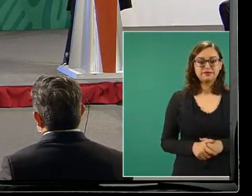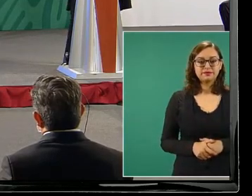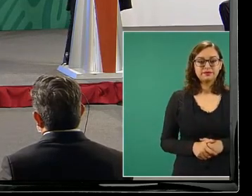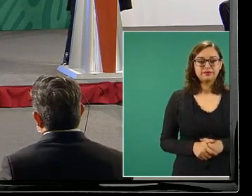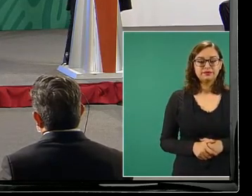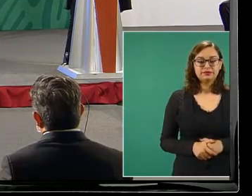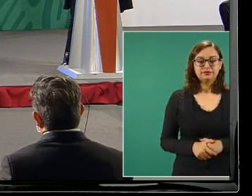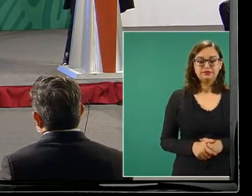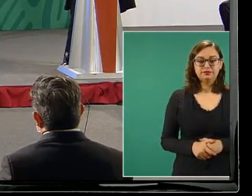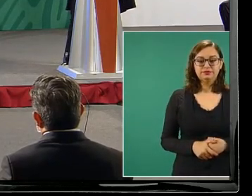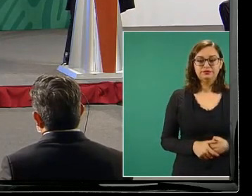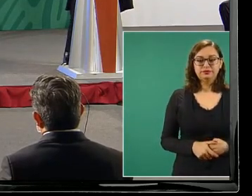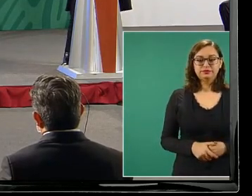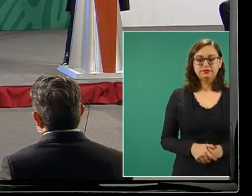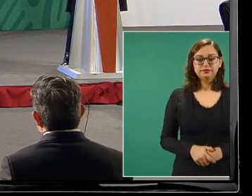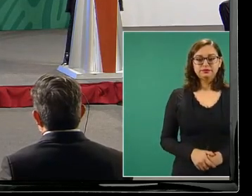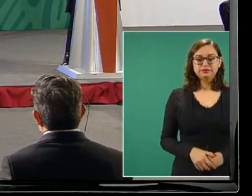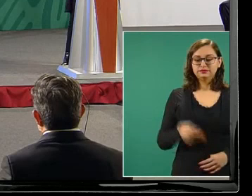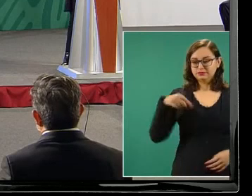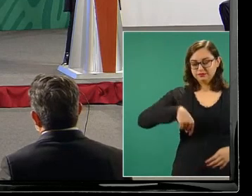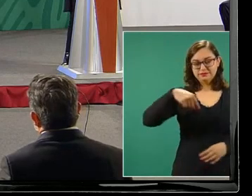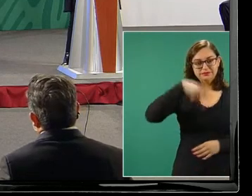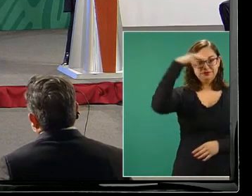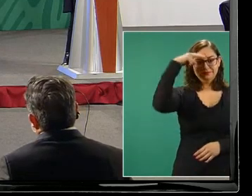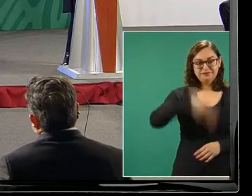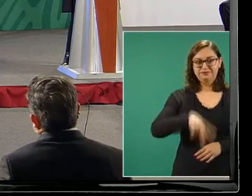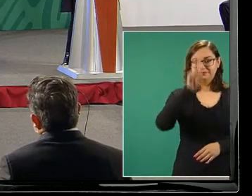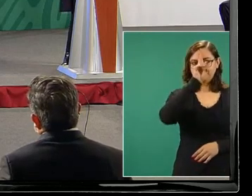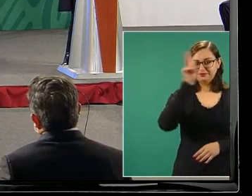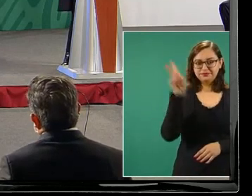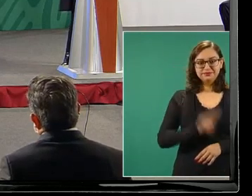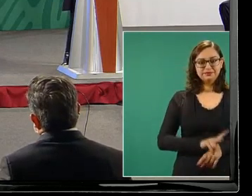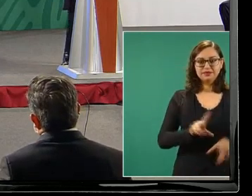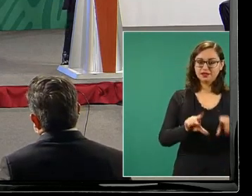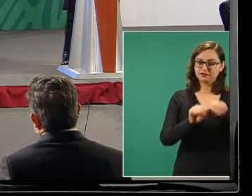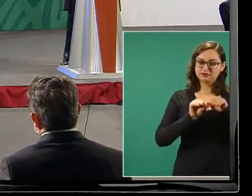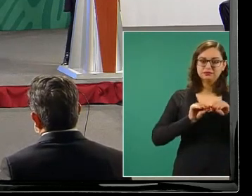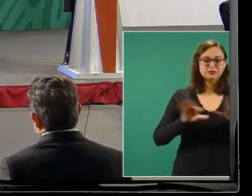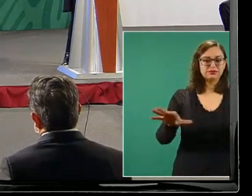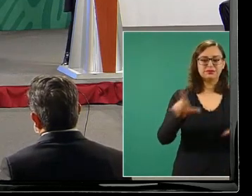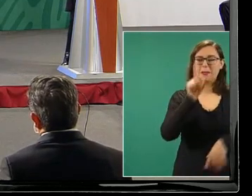noticias falsas en México y los personajes que la replican